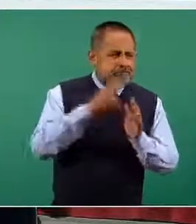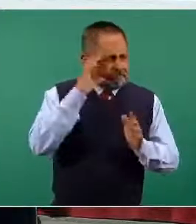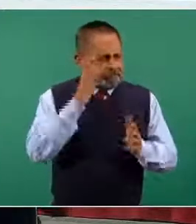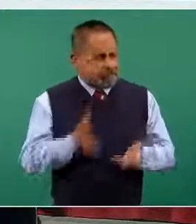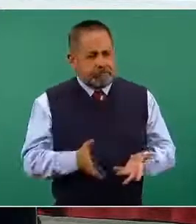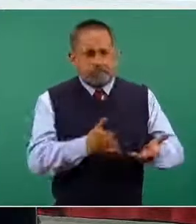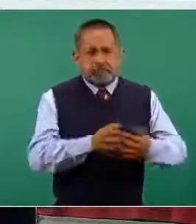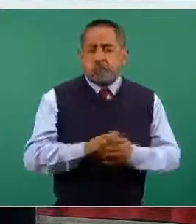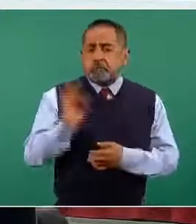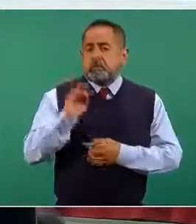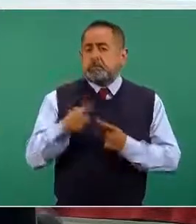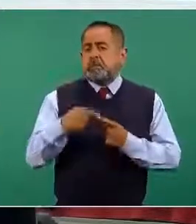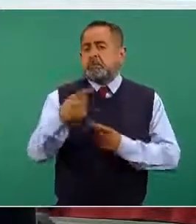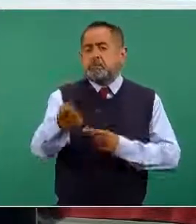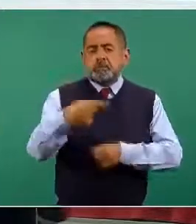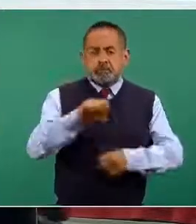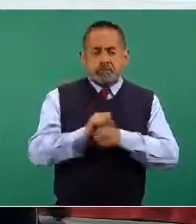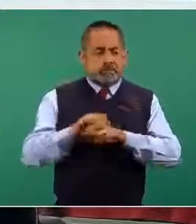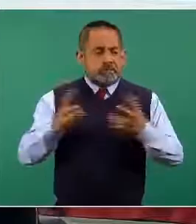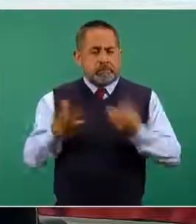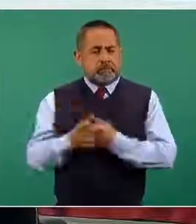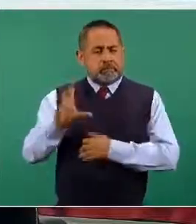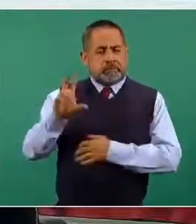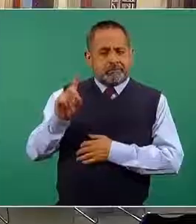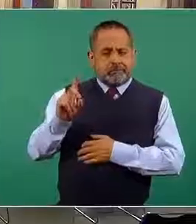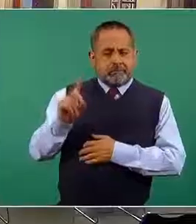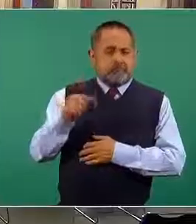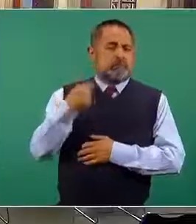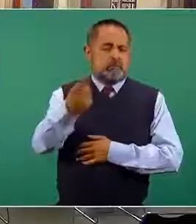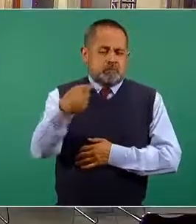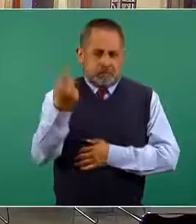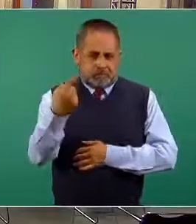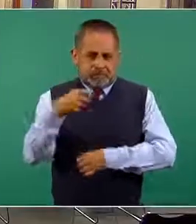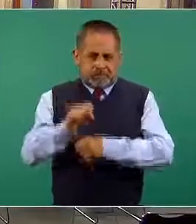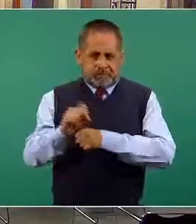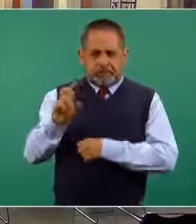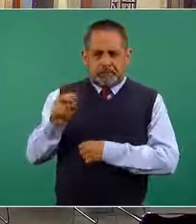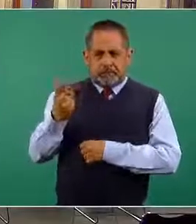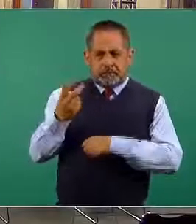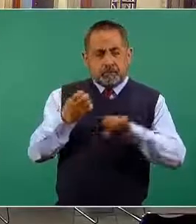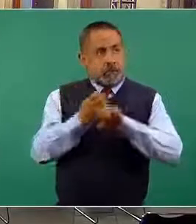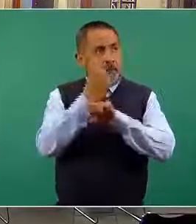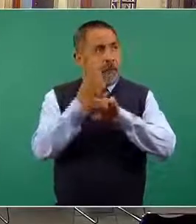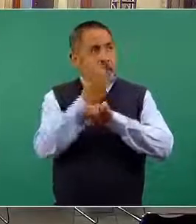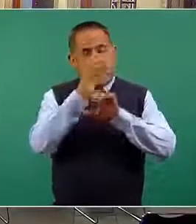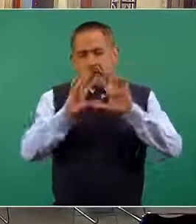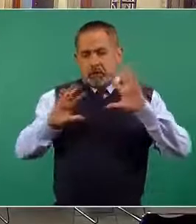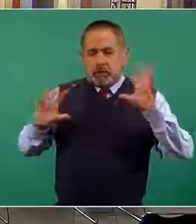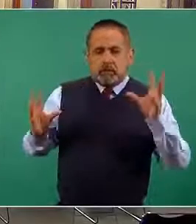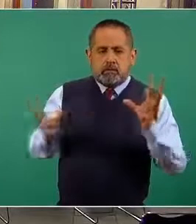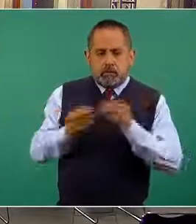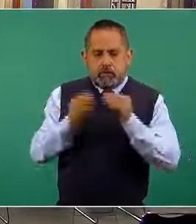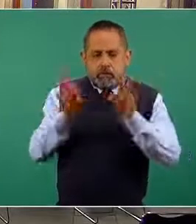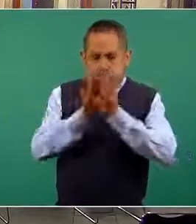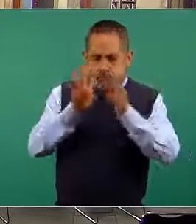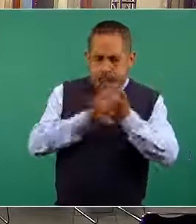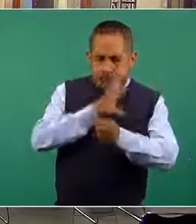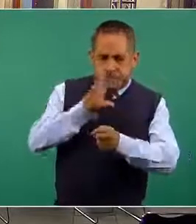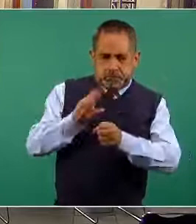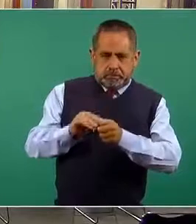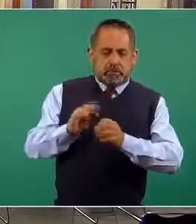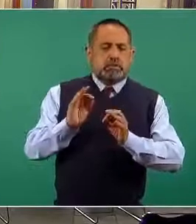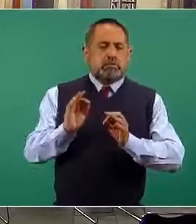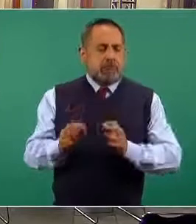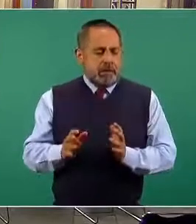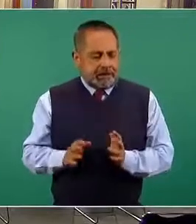pudiera estar ya 32 de los estados de nuestra República en esta zona,